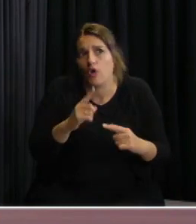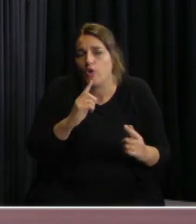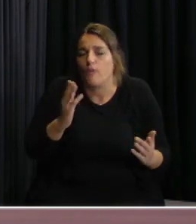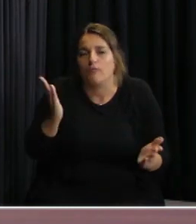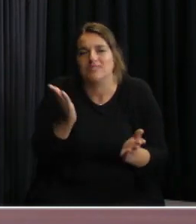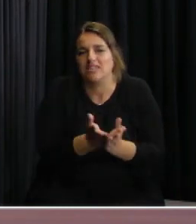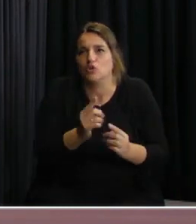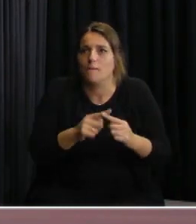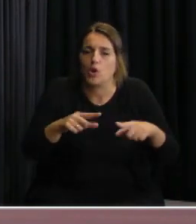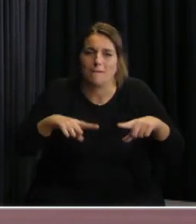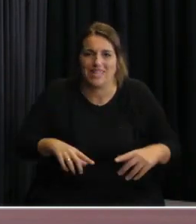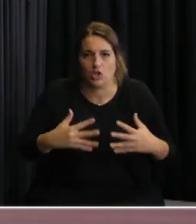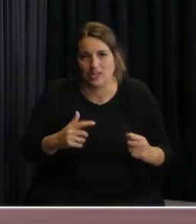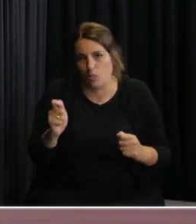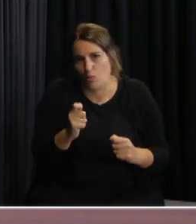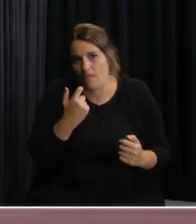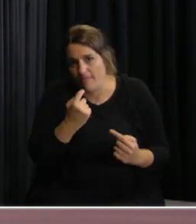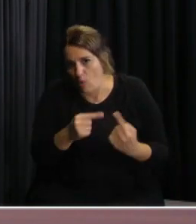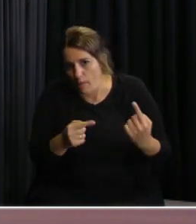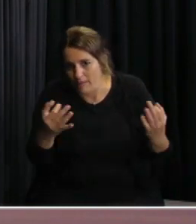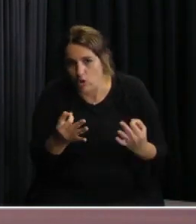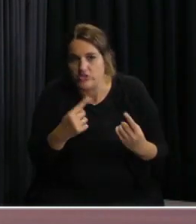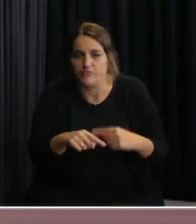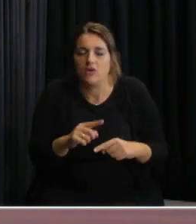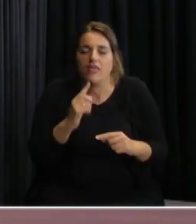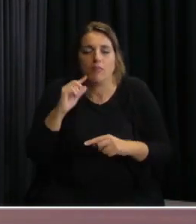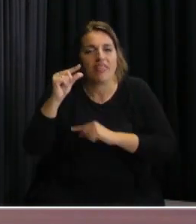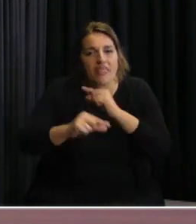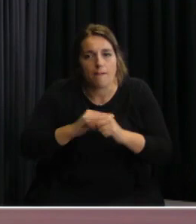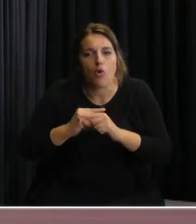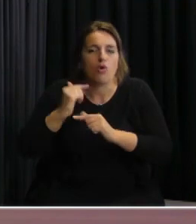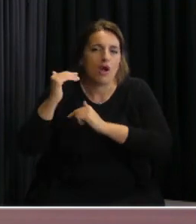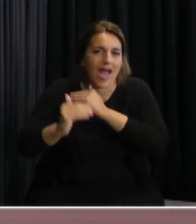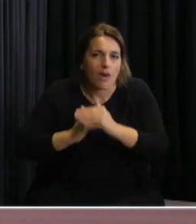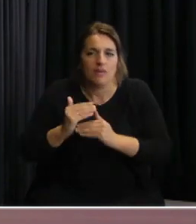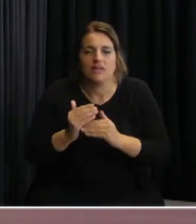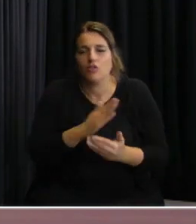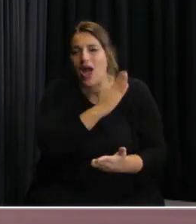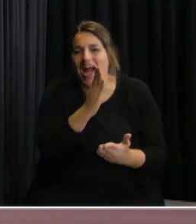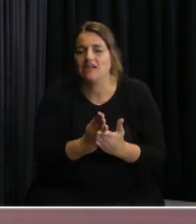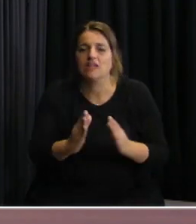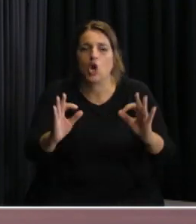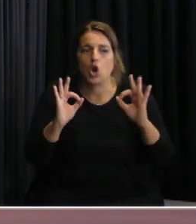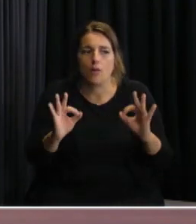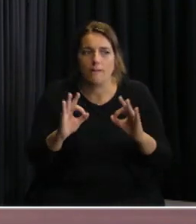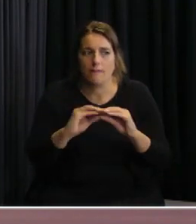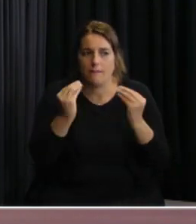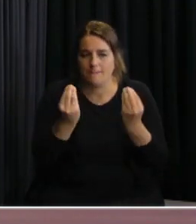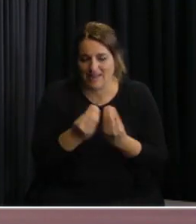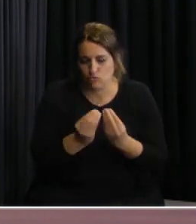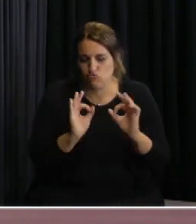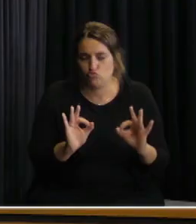o sanción por parte del ministerio de salud pública y luego iremos progresando hasta completar la totalidad de